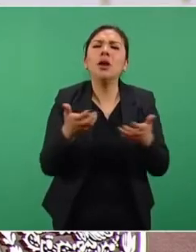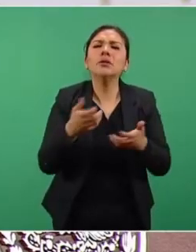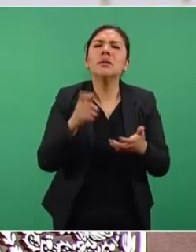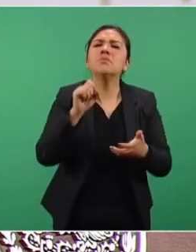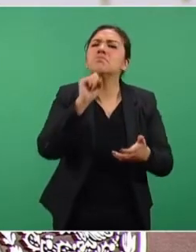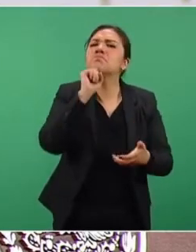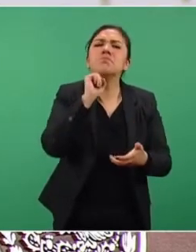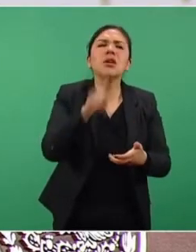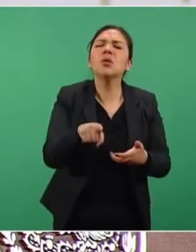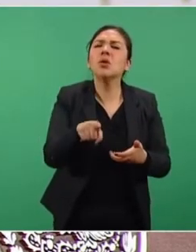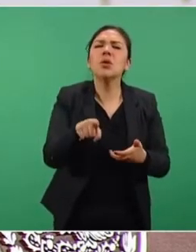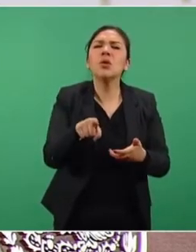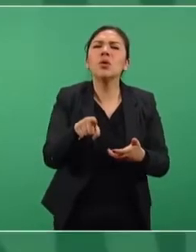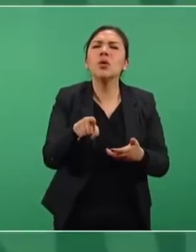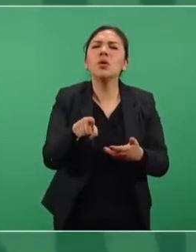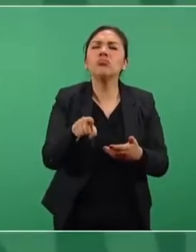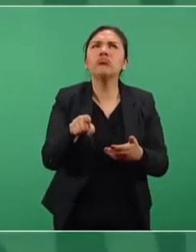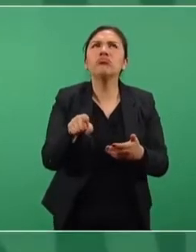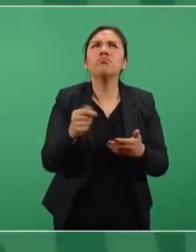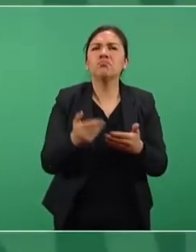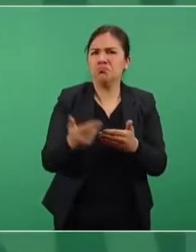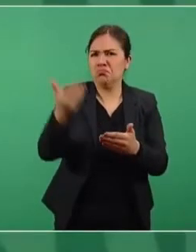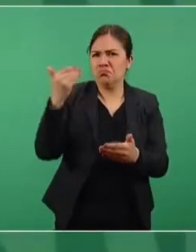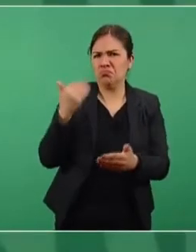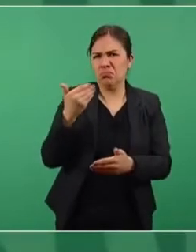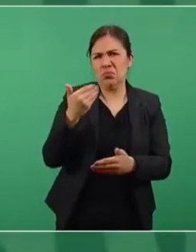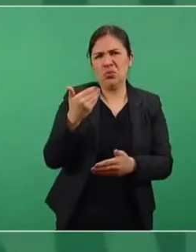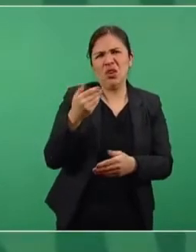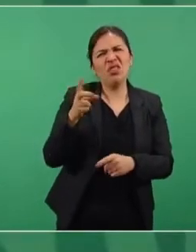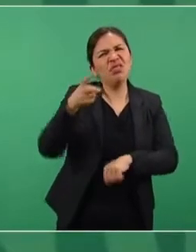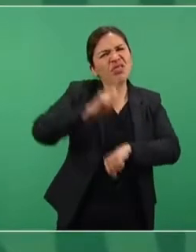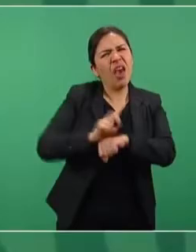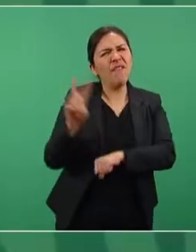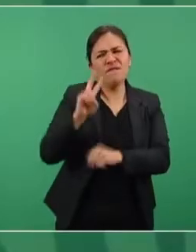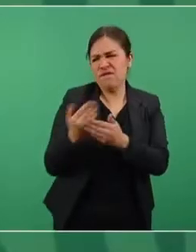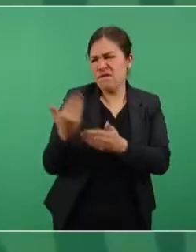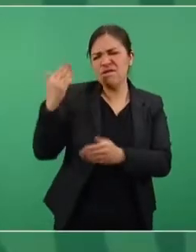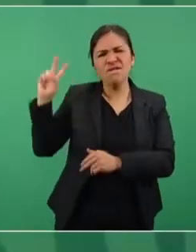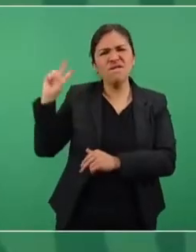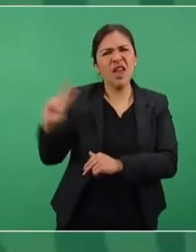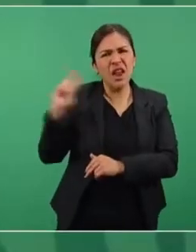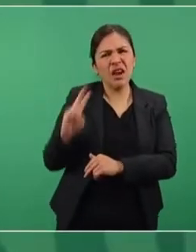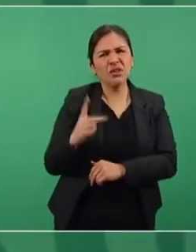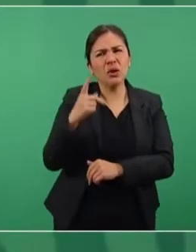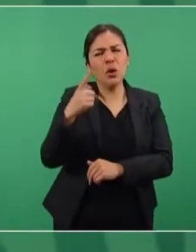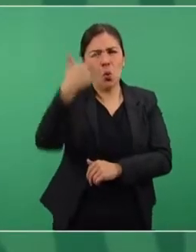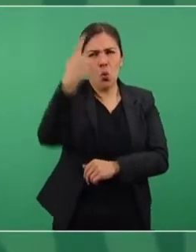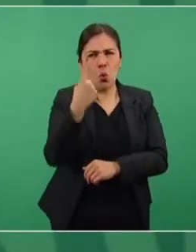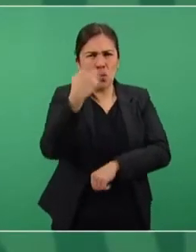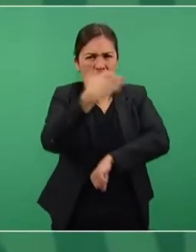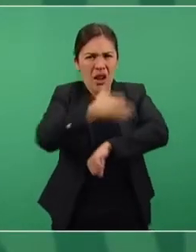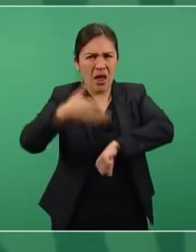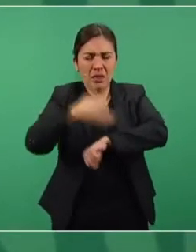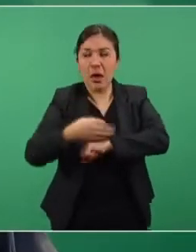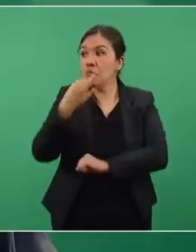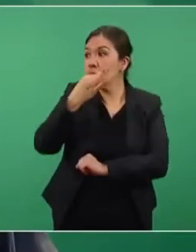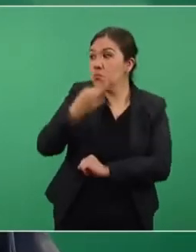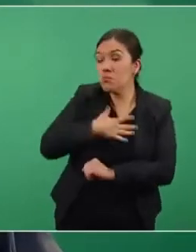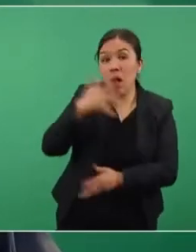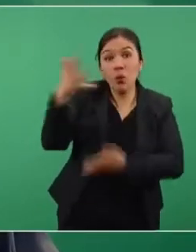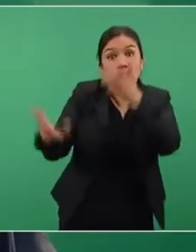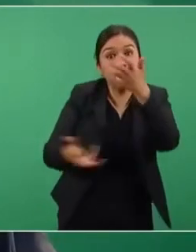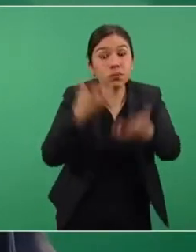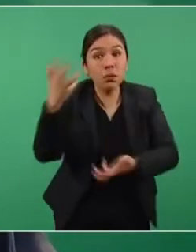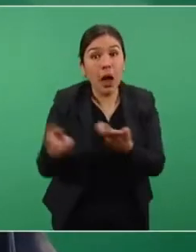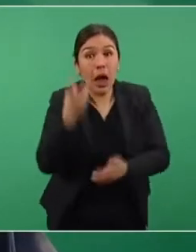hace más de ocho días, un viernes a la una de la tarde me informan del incendio, se